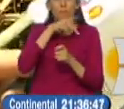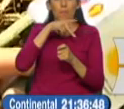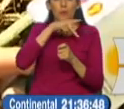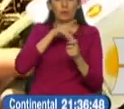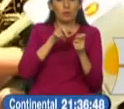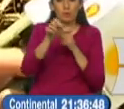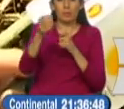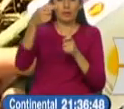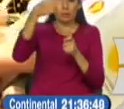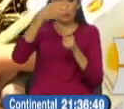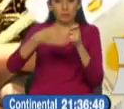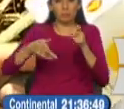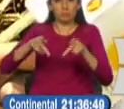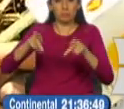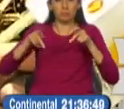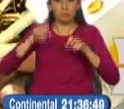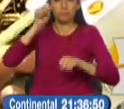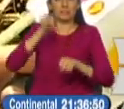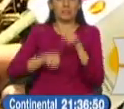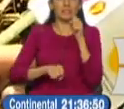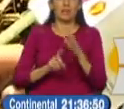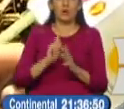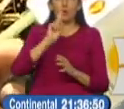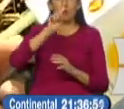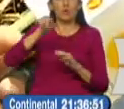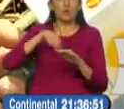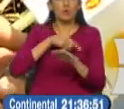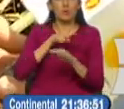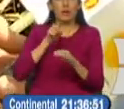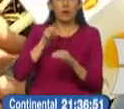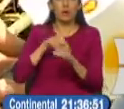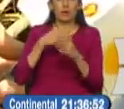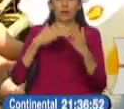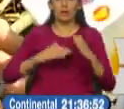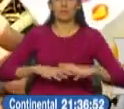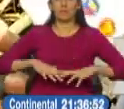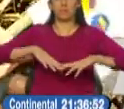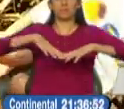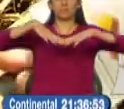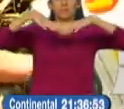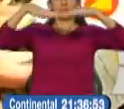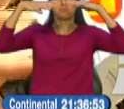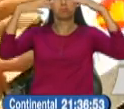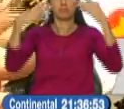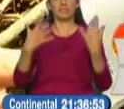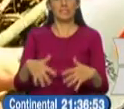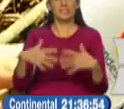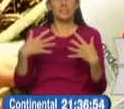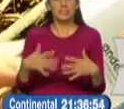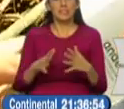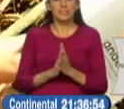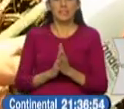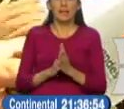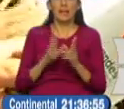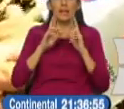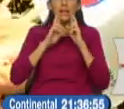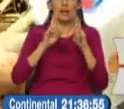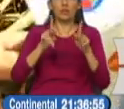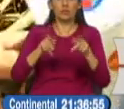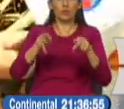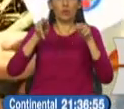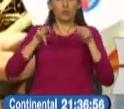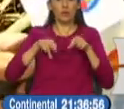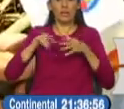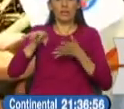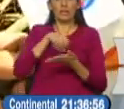agua empezó a bajar y en menos de una hora teníamos una palizada gigantesca que fue la que ha producido que el puente ceda.